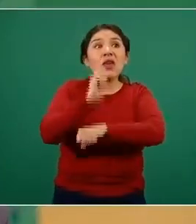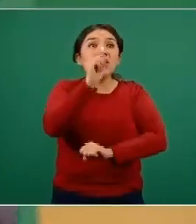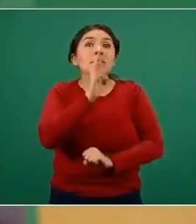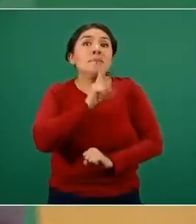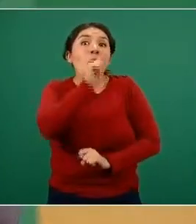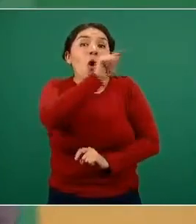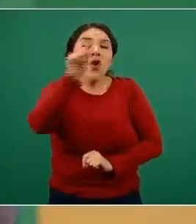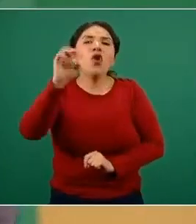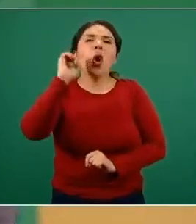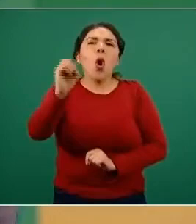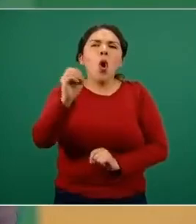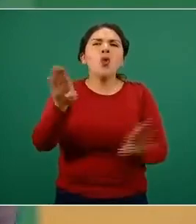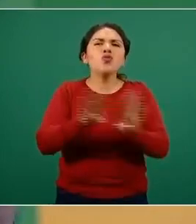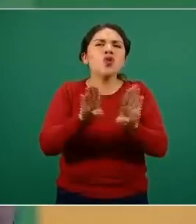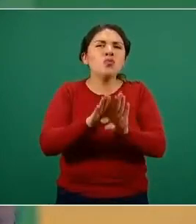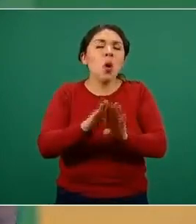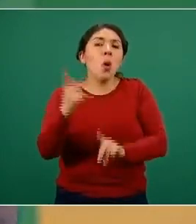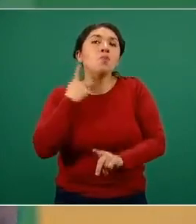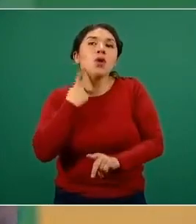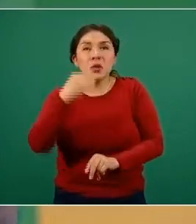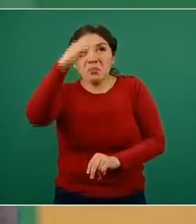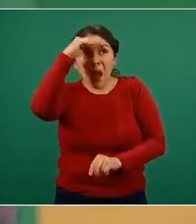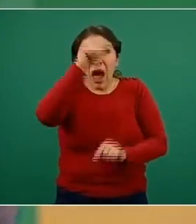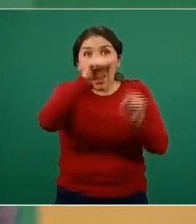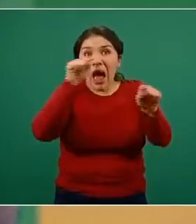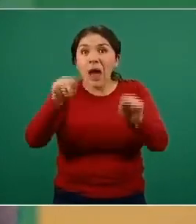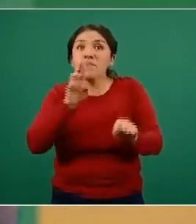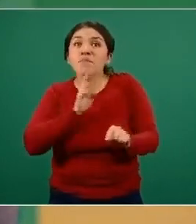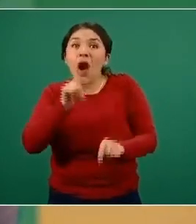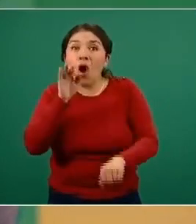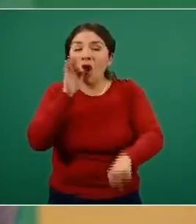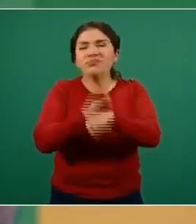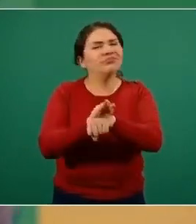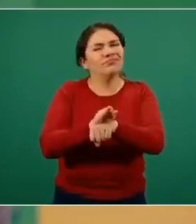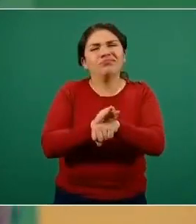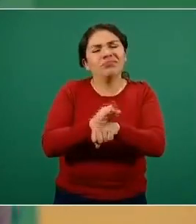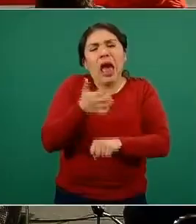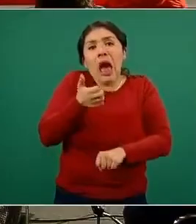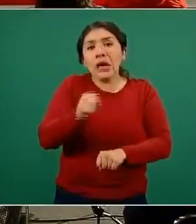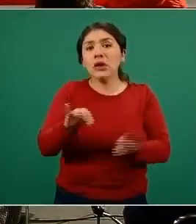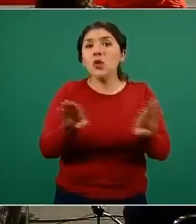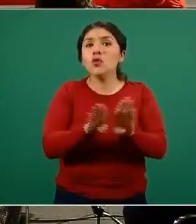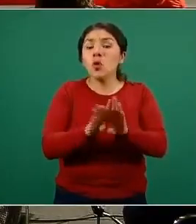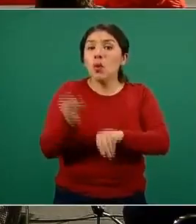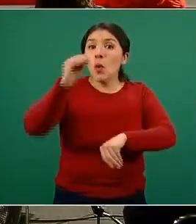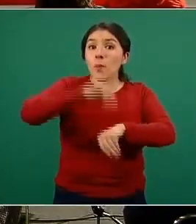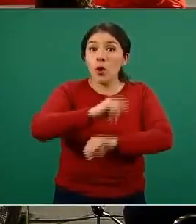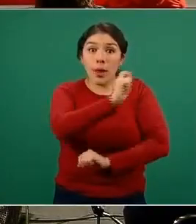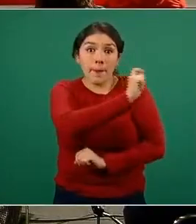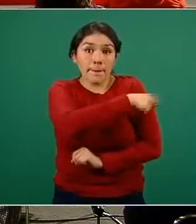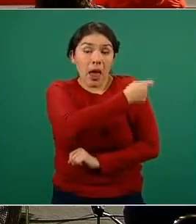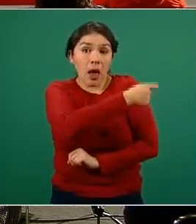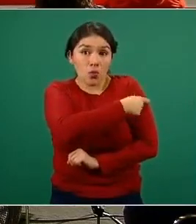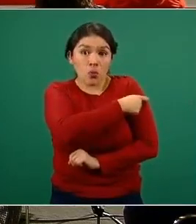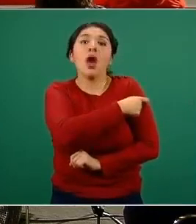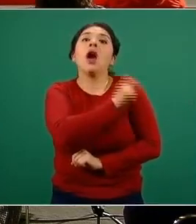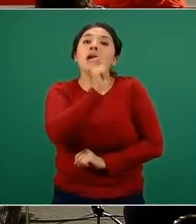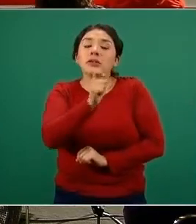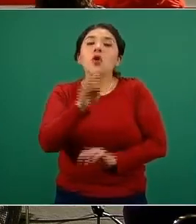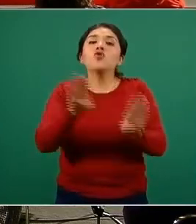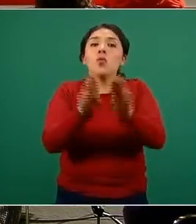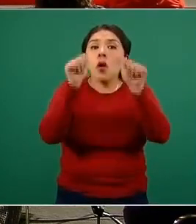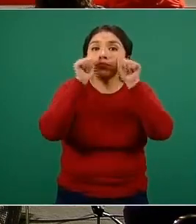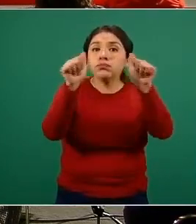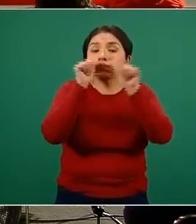mucho menos de la naturaleza política. El orden de presentación de la vacunación sí atiende a